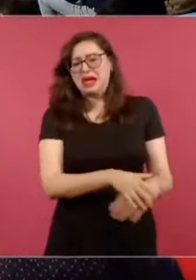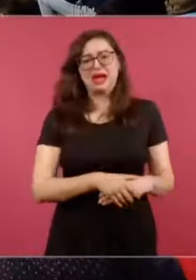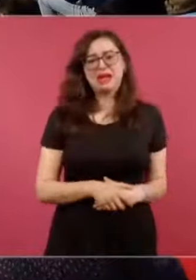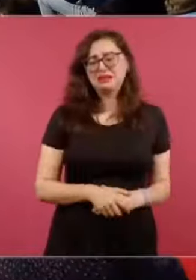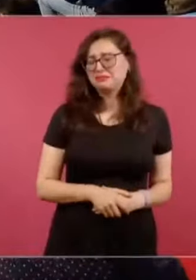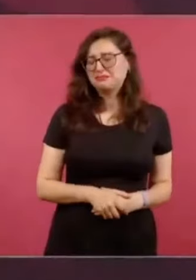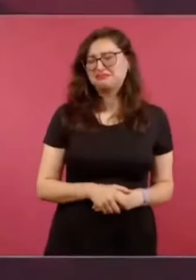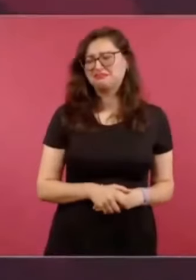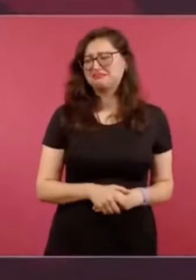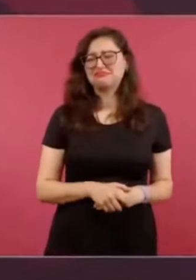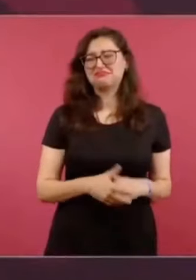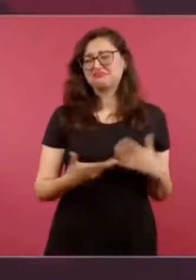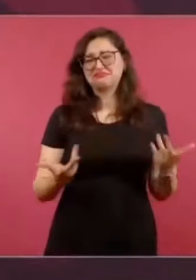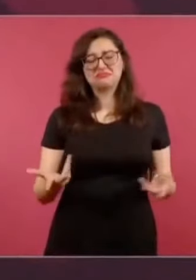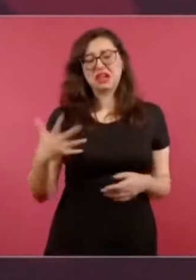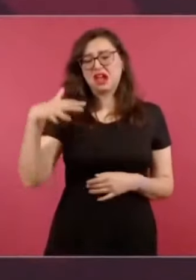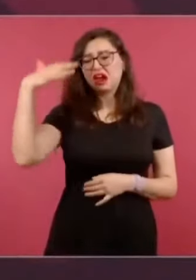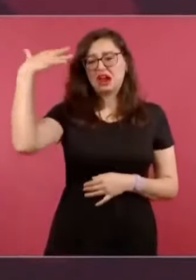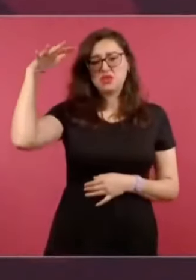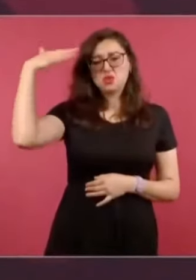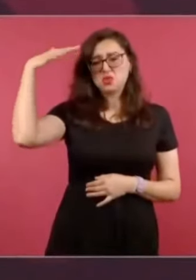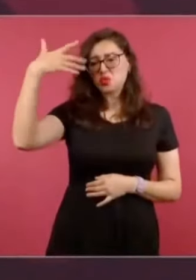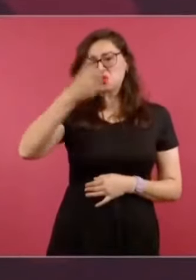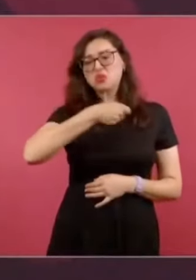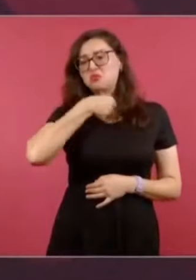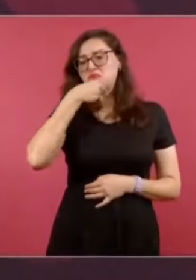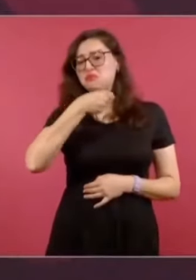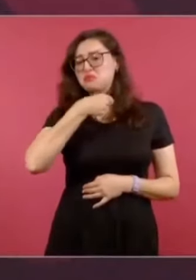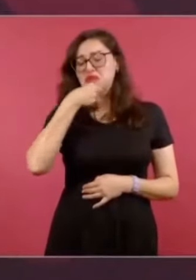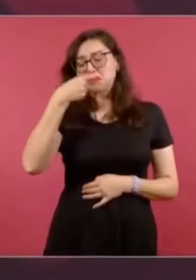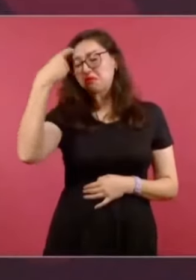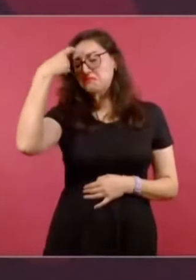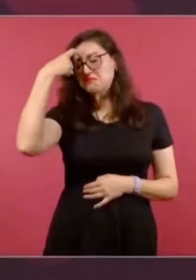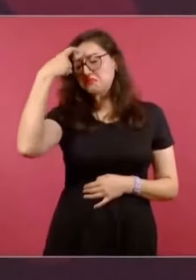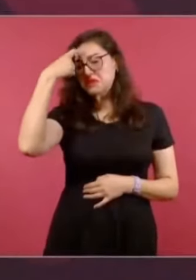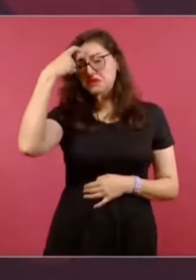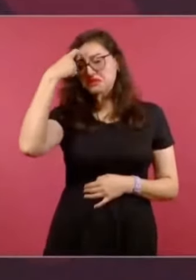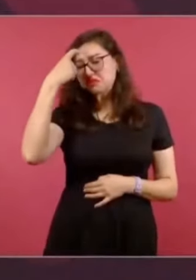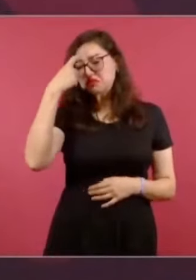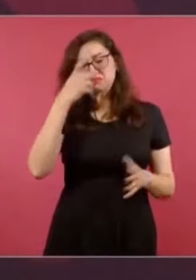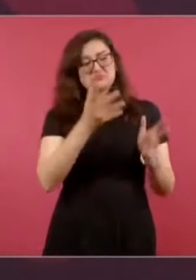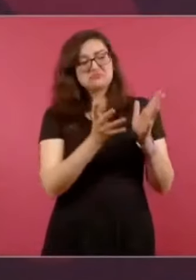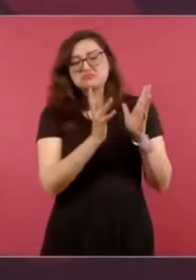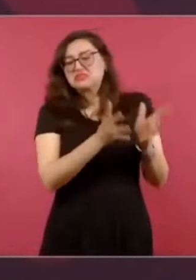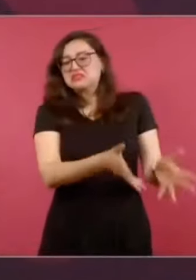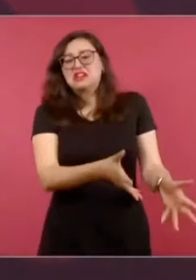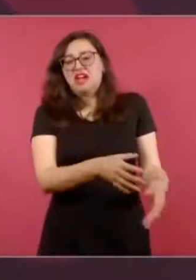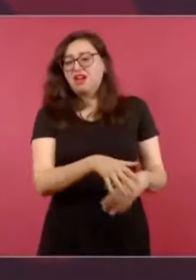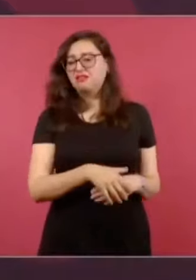ya es muy difícil.